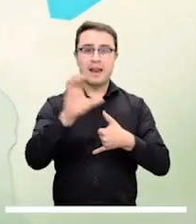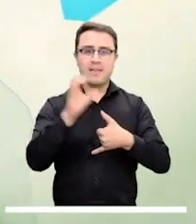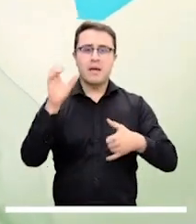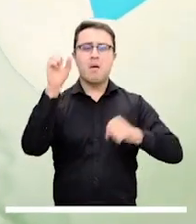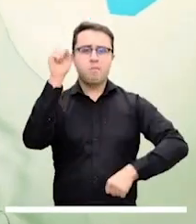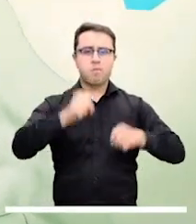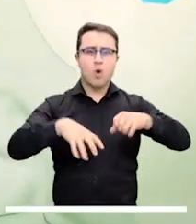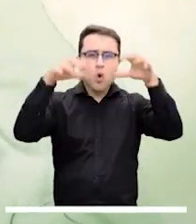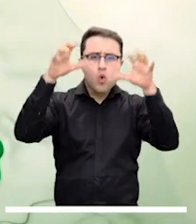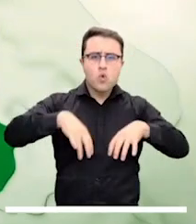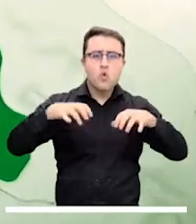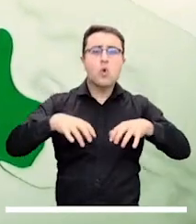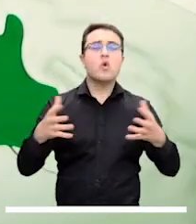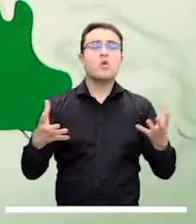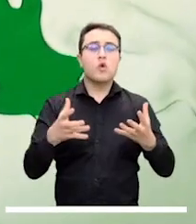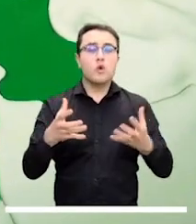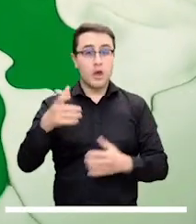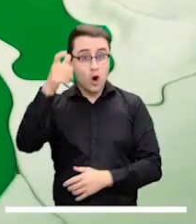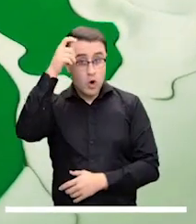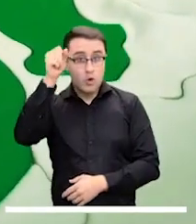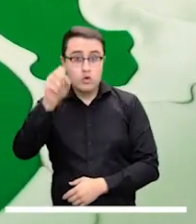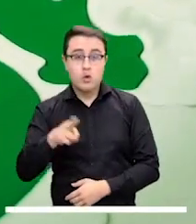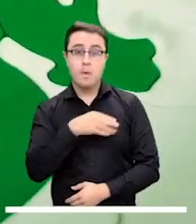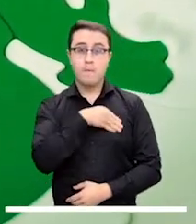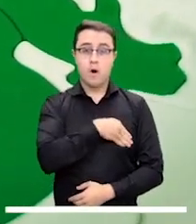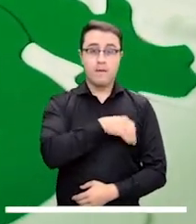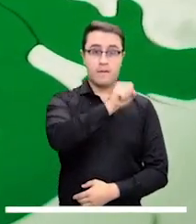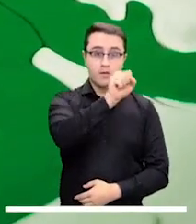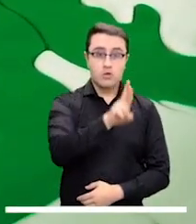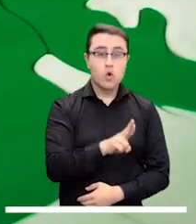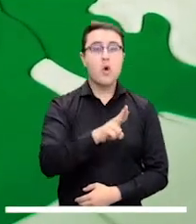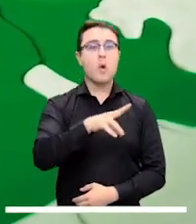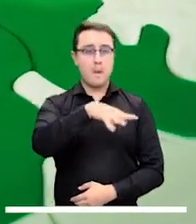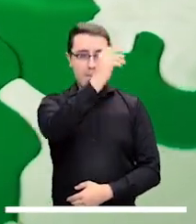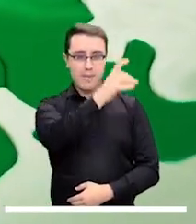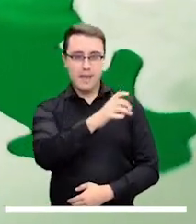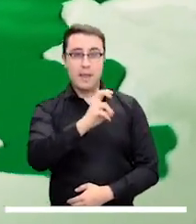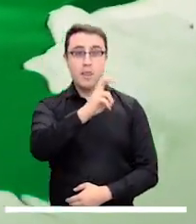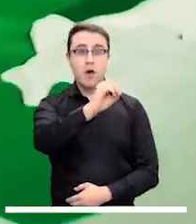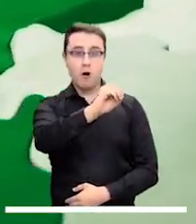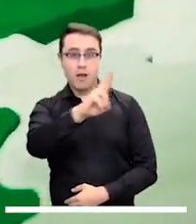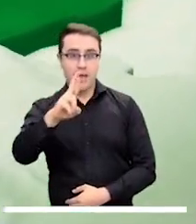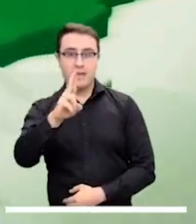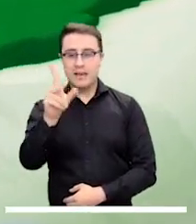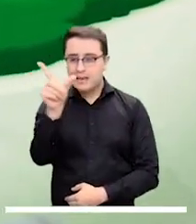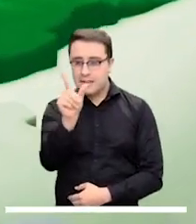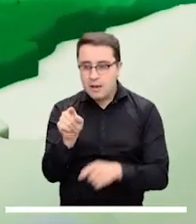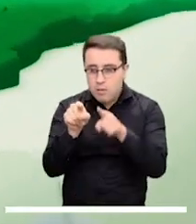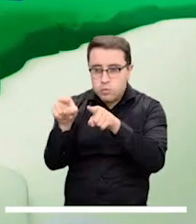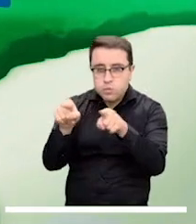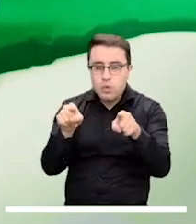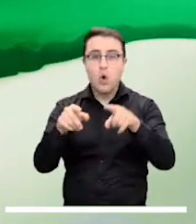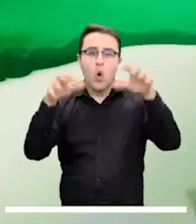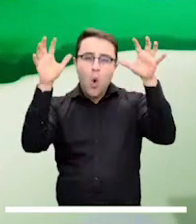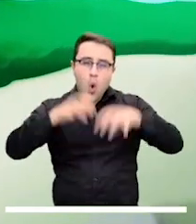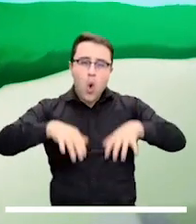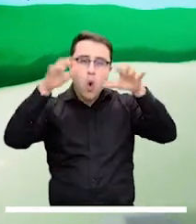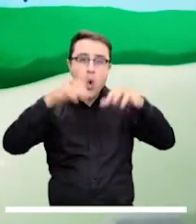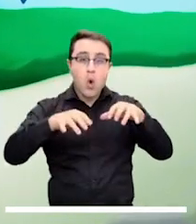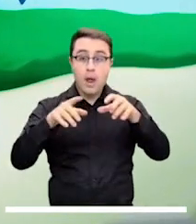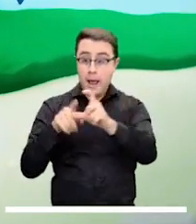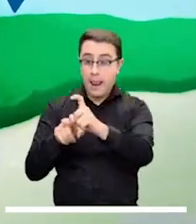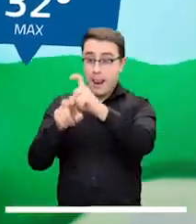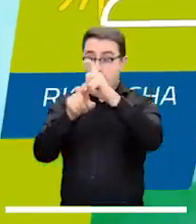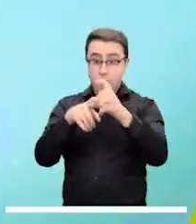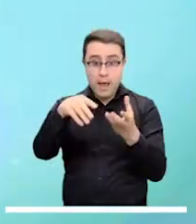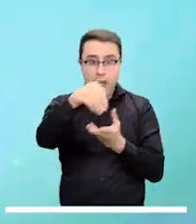lluvias en el sur occidente de Córdoba, sur de Bolívar, nororiente de Magdalena y sectores de Cesar. No se descartan lloviznas en la